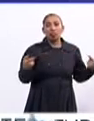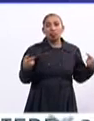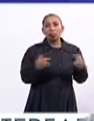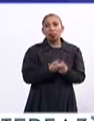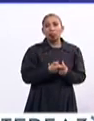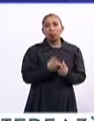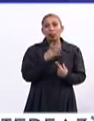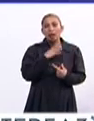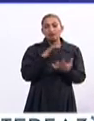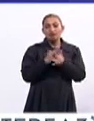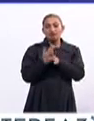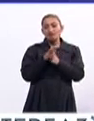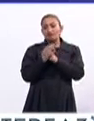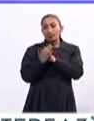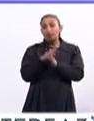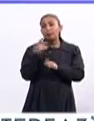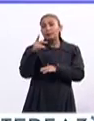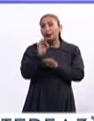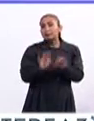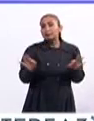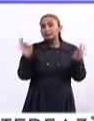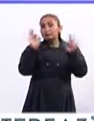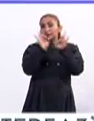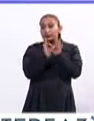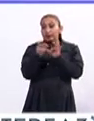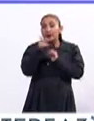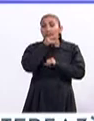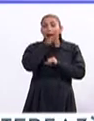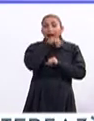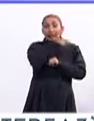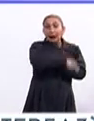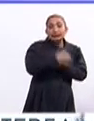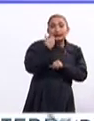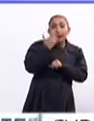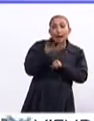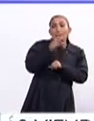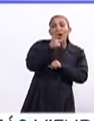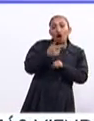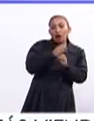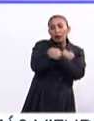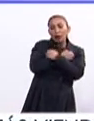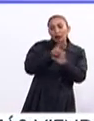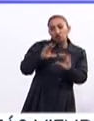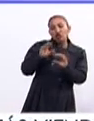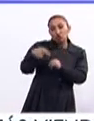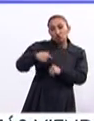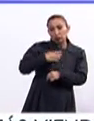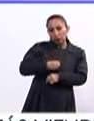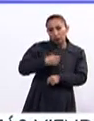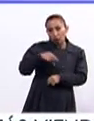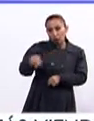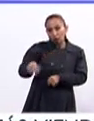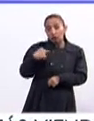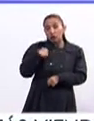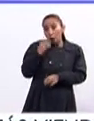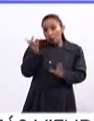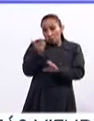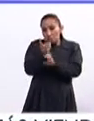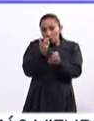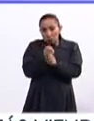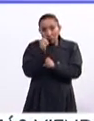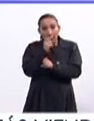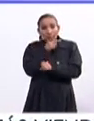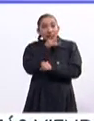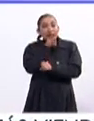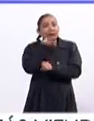y luego hay una mezcla. Pero lo importante es que los padres están buscando una mejor educación para sus hijos. Yo lo que invitaría